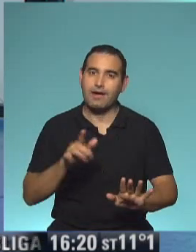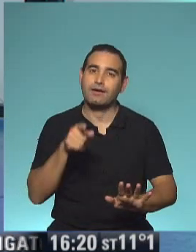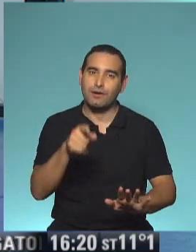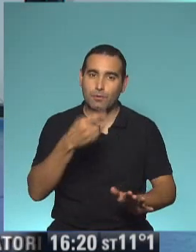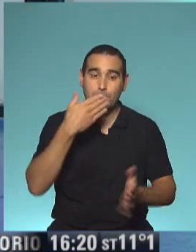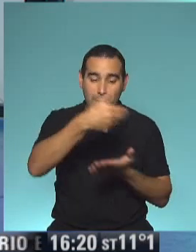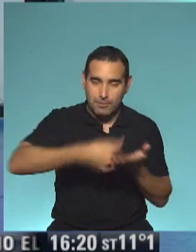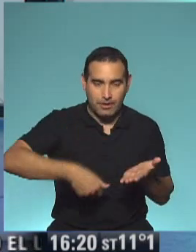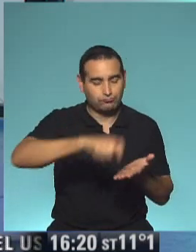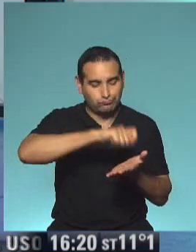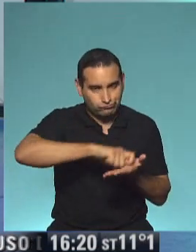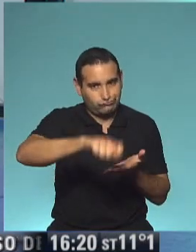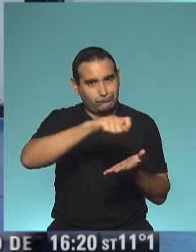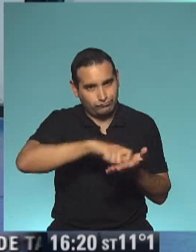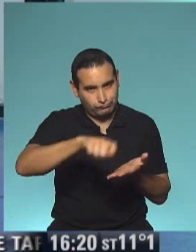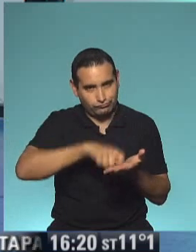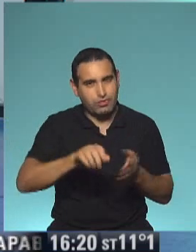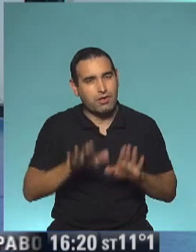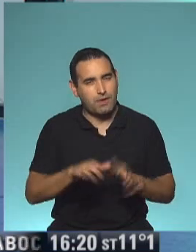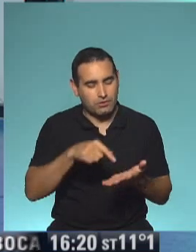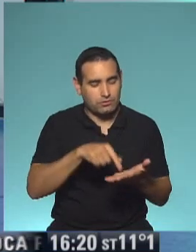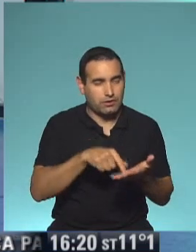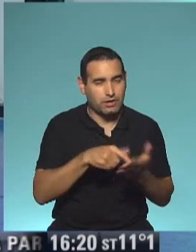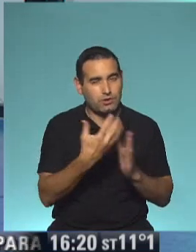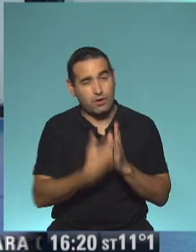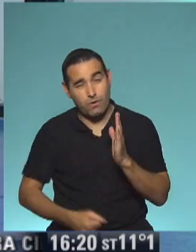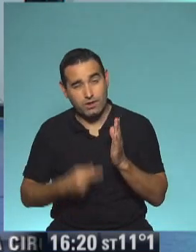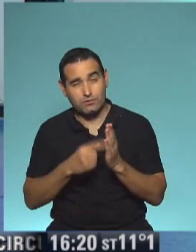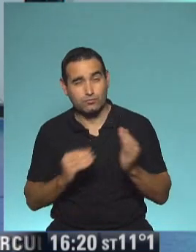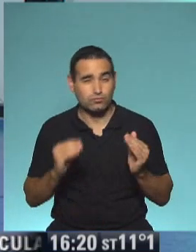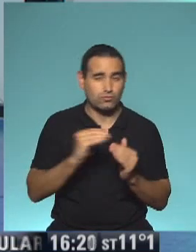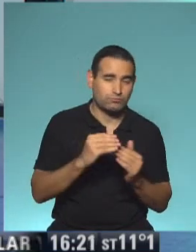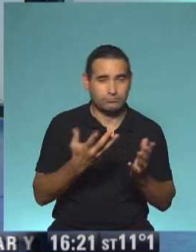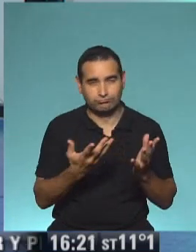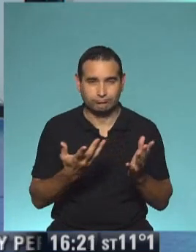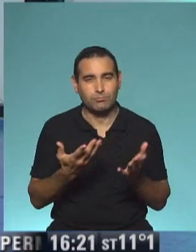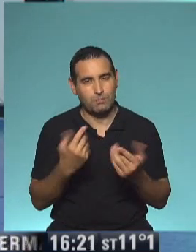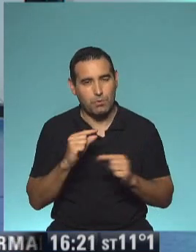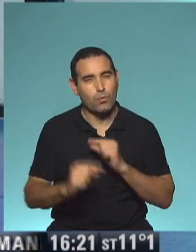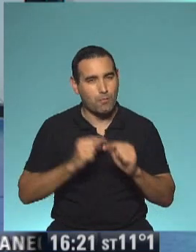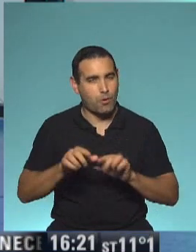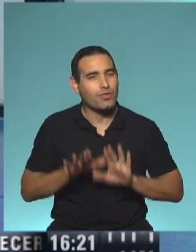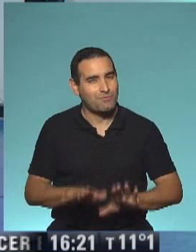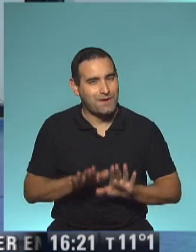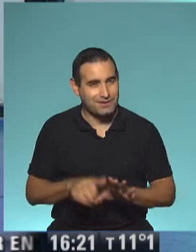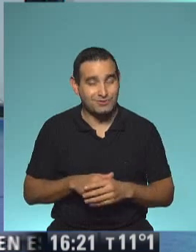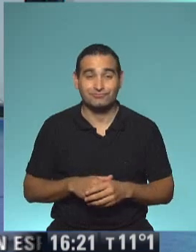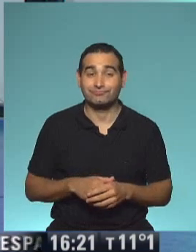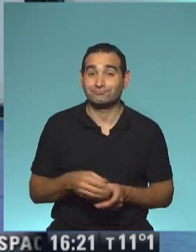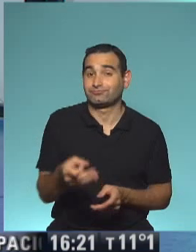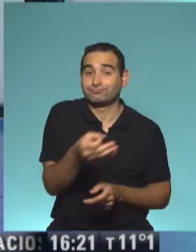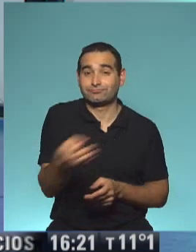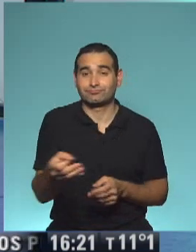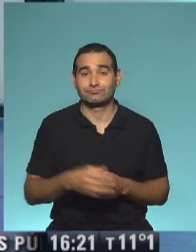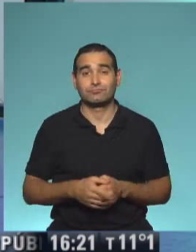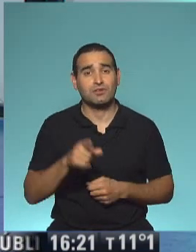papel, iría anotando todo y sabiendo, me llevo esto acá, me llevo esto allá, y lo vas haciendo como con todo el procedimiento. Sin duda que sí.